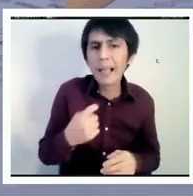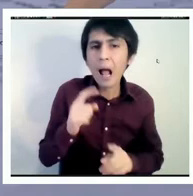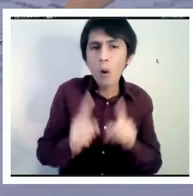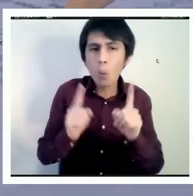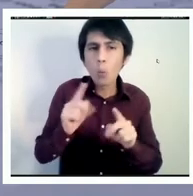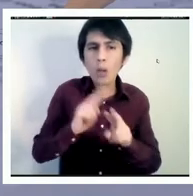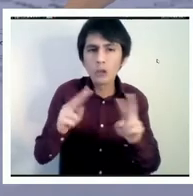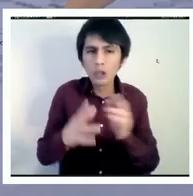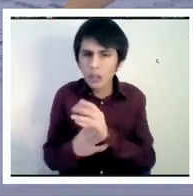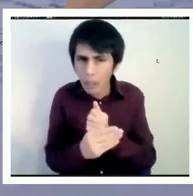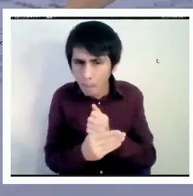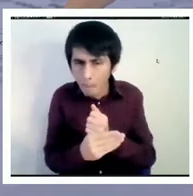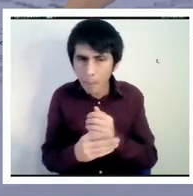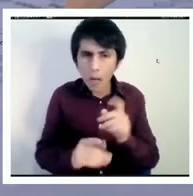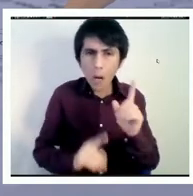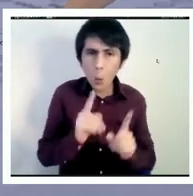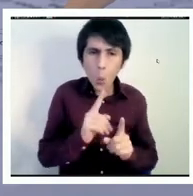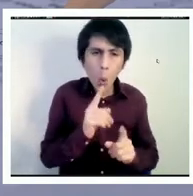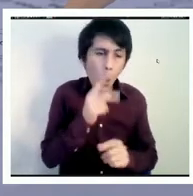copiado